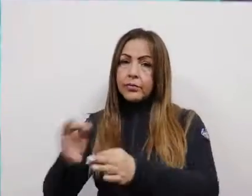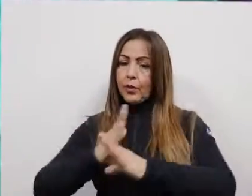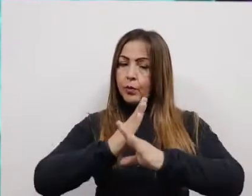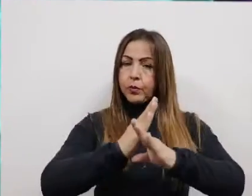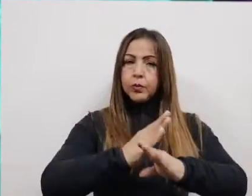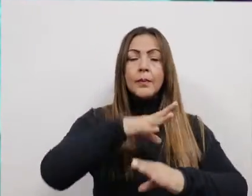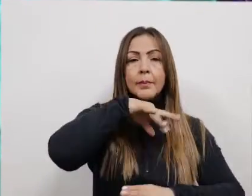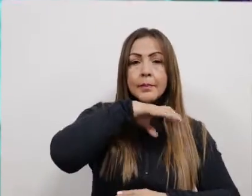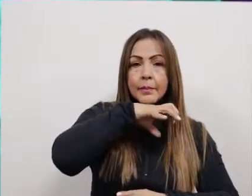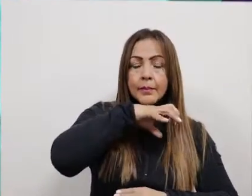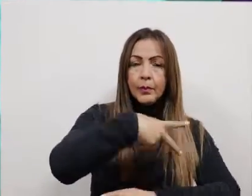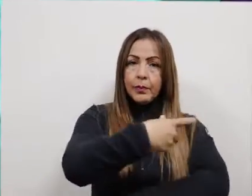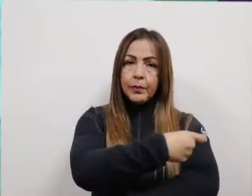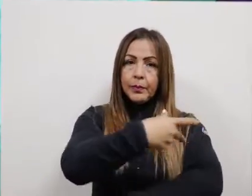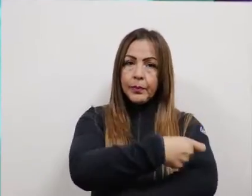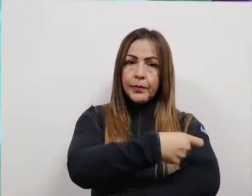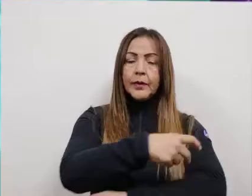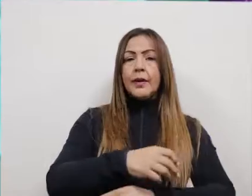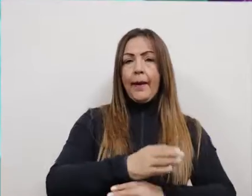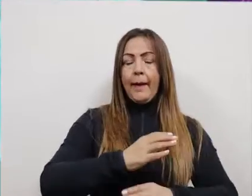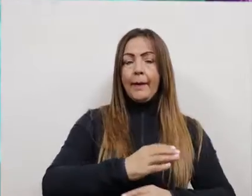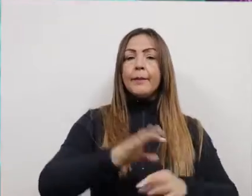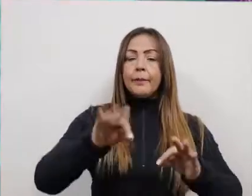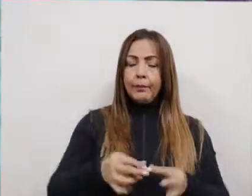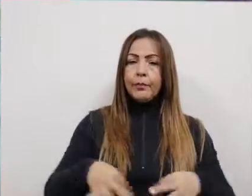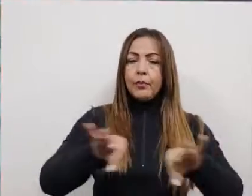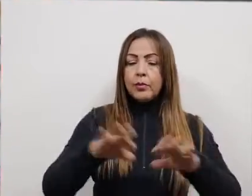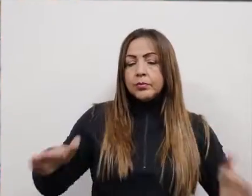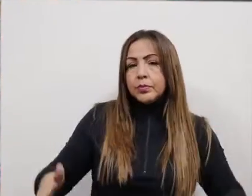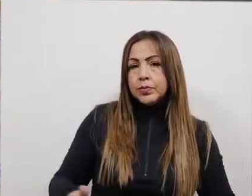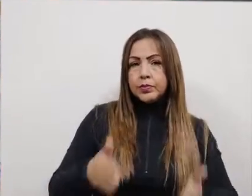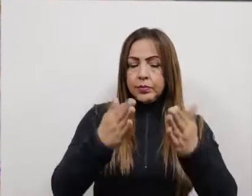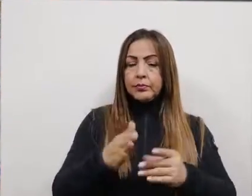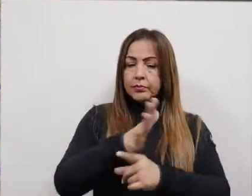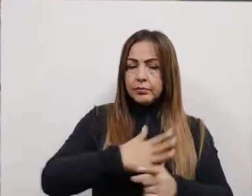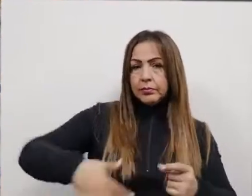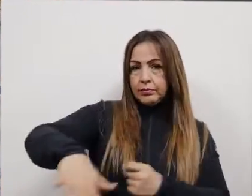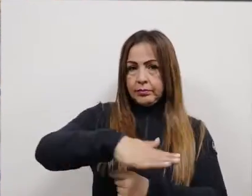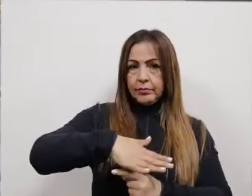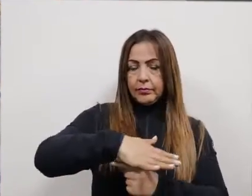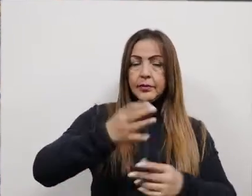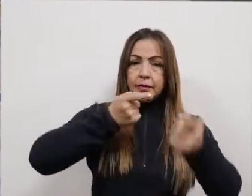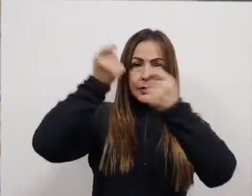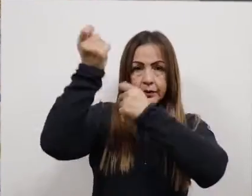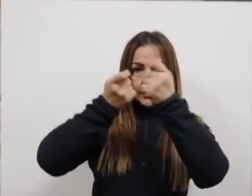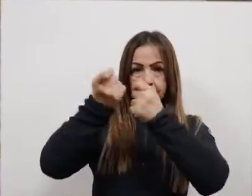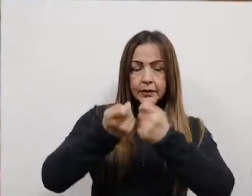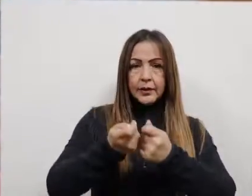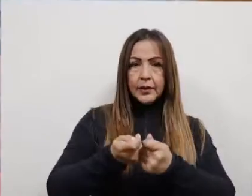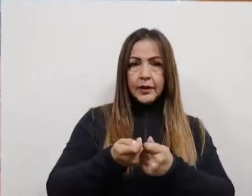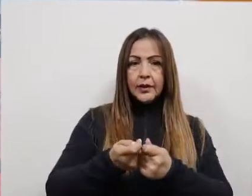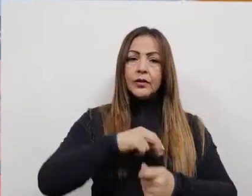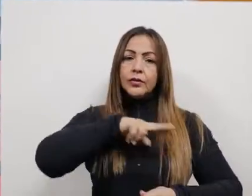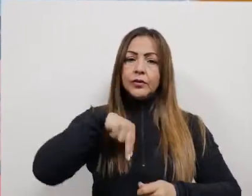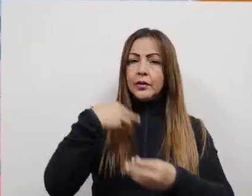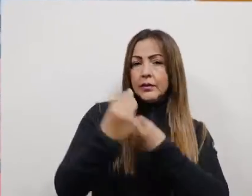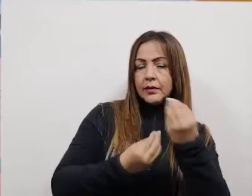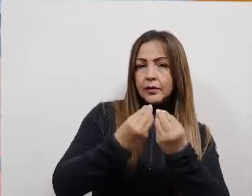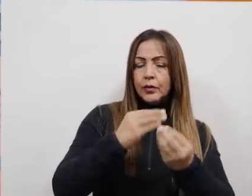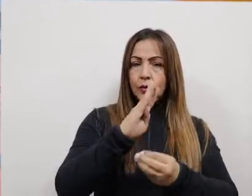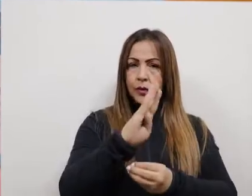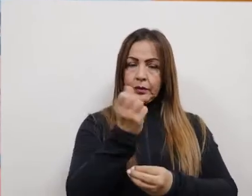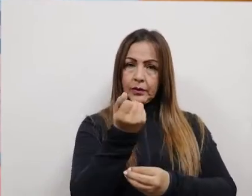20 municipios vacuna antirrábica, dando así un fuerte impulso a nuestro centro de acopio regional. La